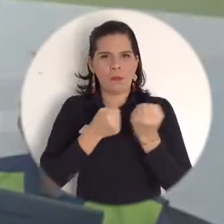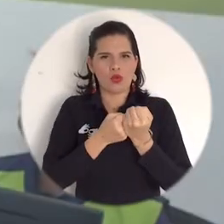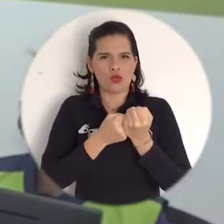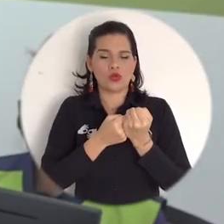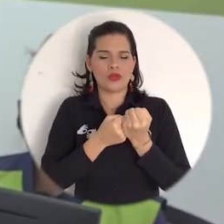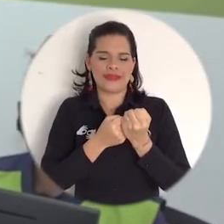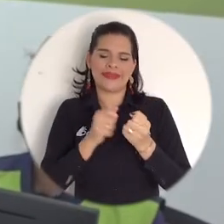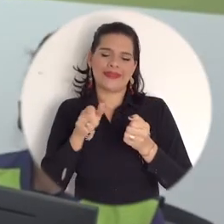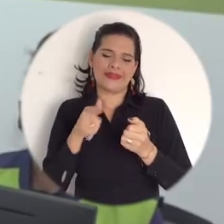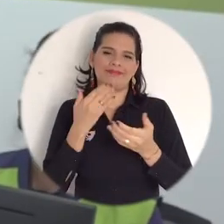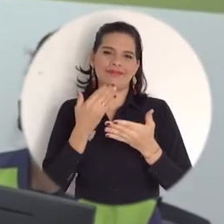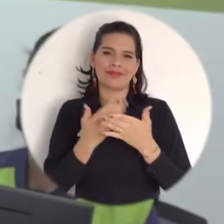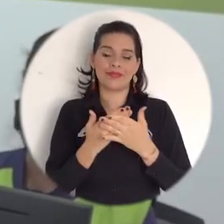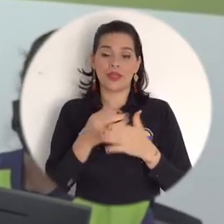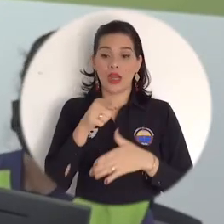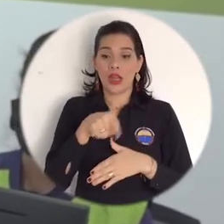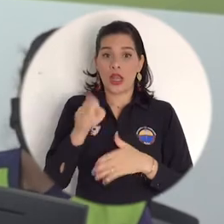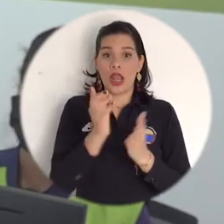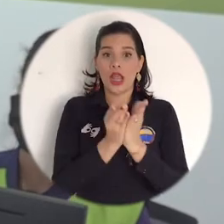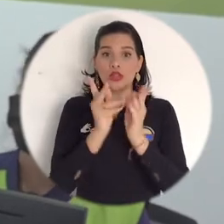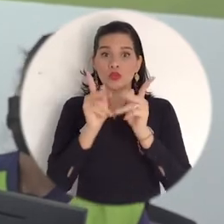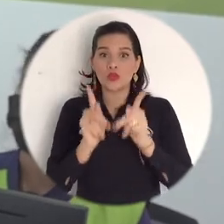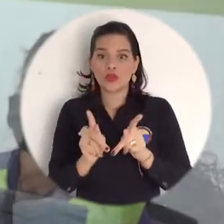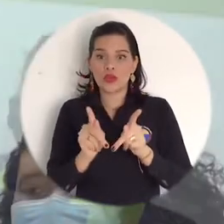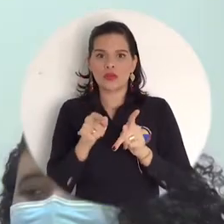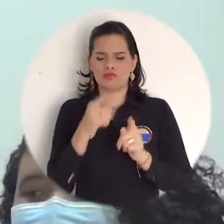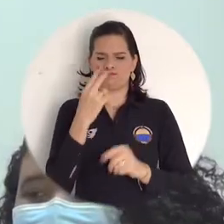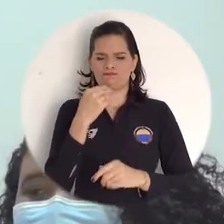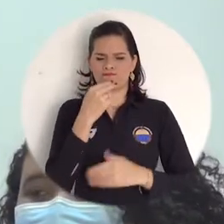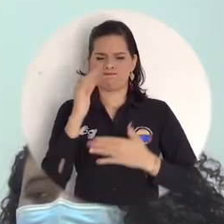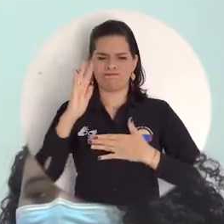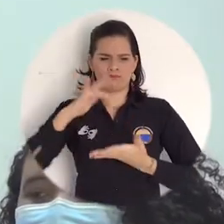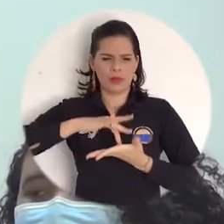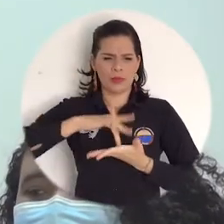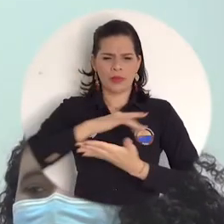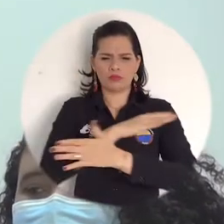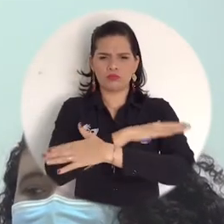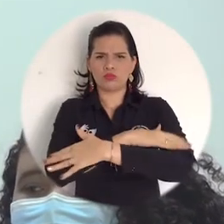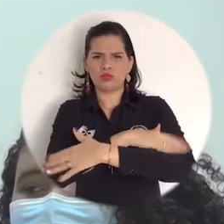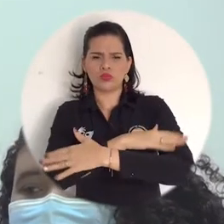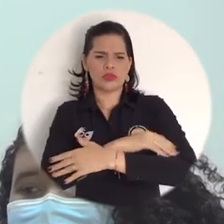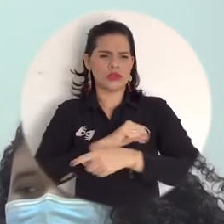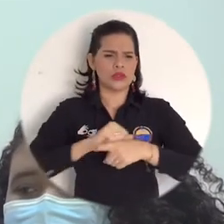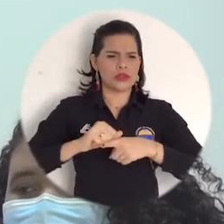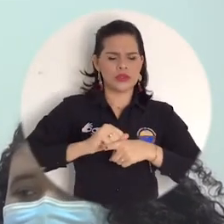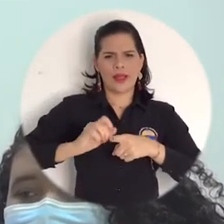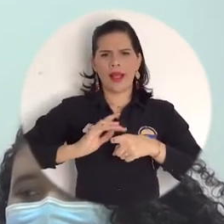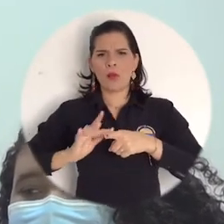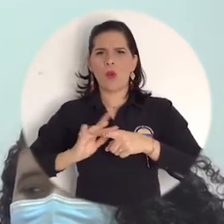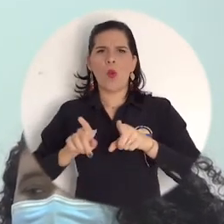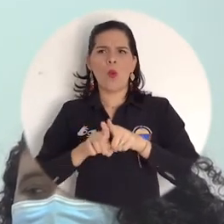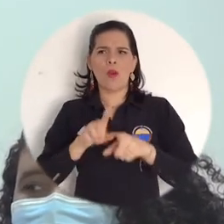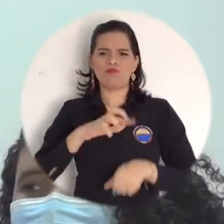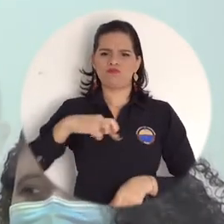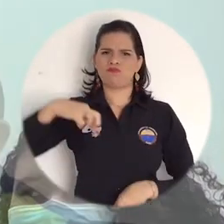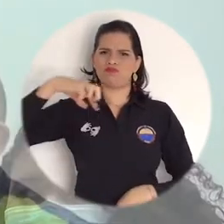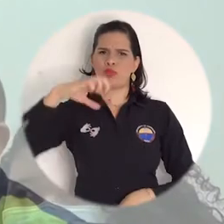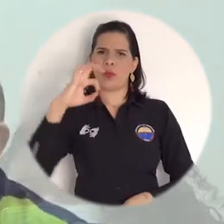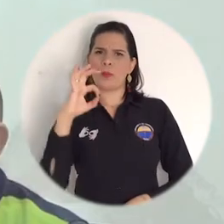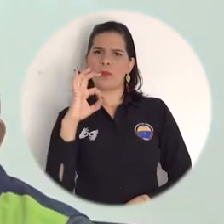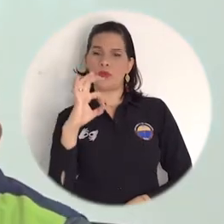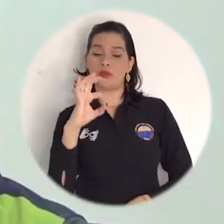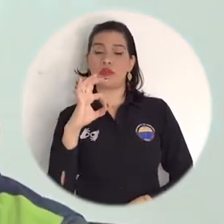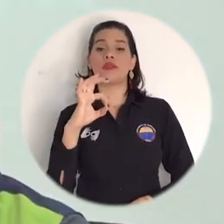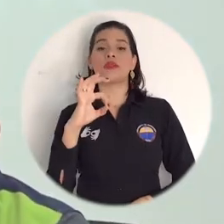A ustedes, mis queridos estudiantes, felicitarles por el compromiso. Hoy ustedes han hecho un ejercicio